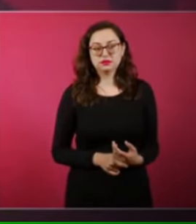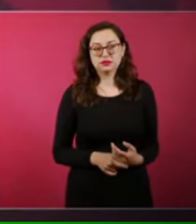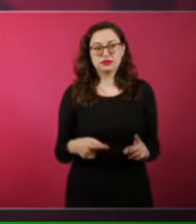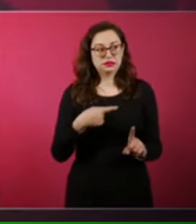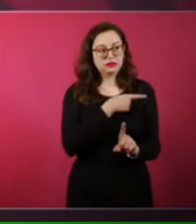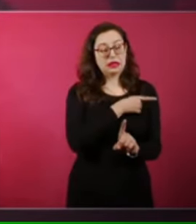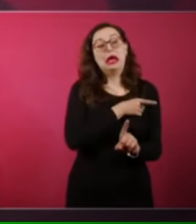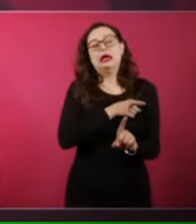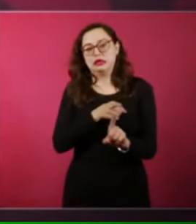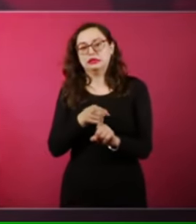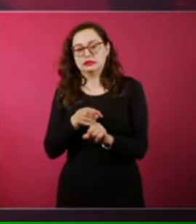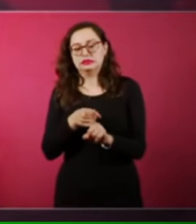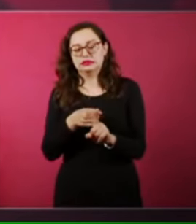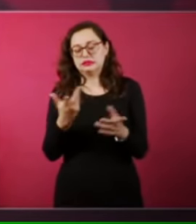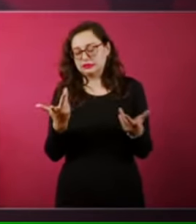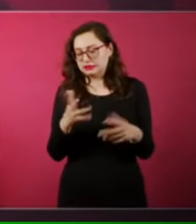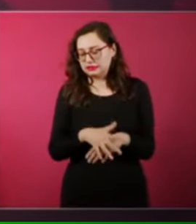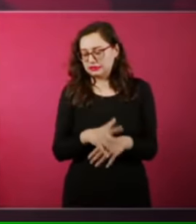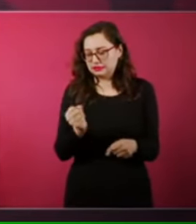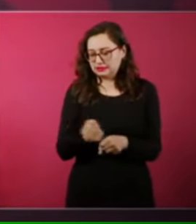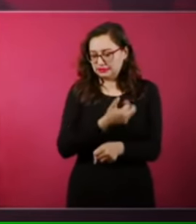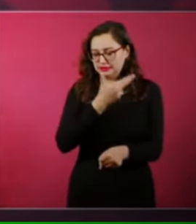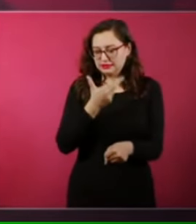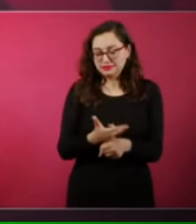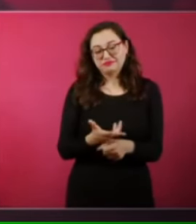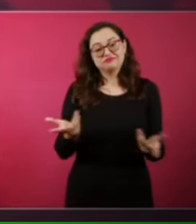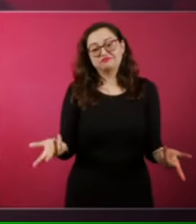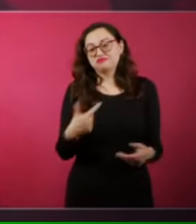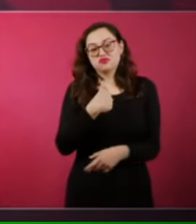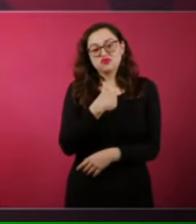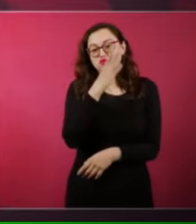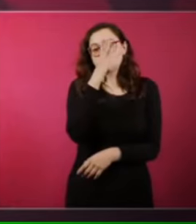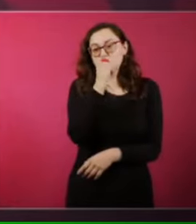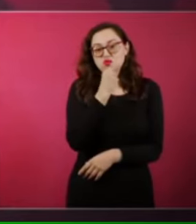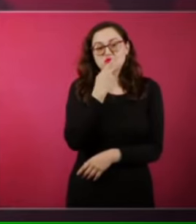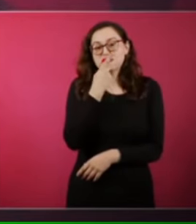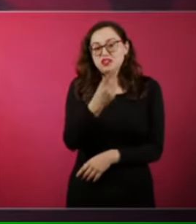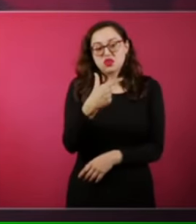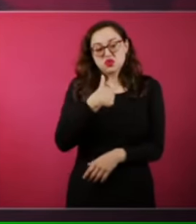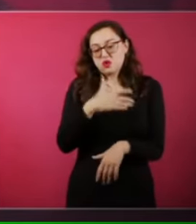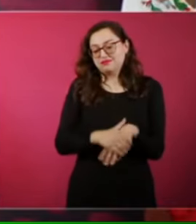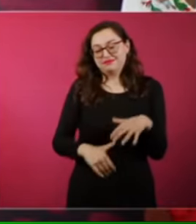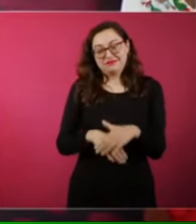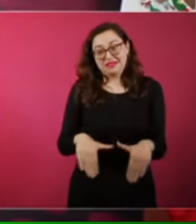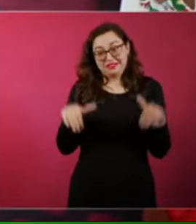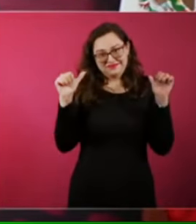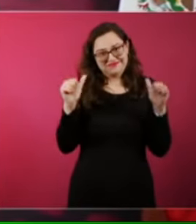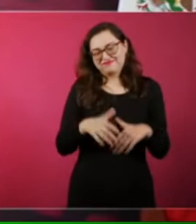Pues no soy objetivo como lo dije en el caso de Rafael Barajas, el fisgón.